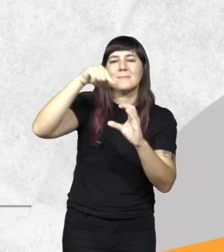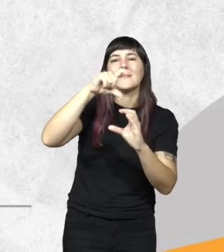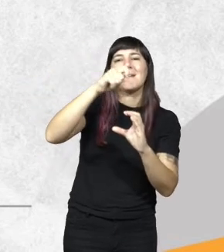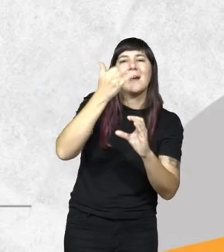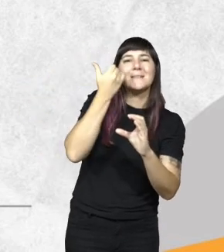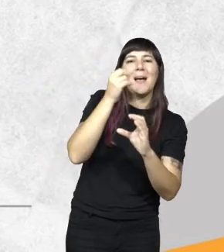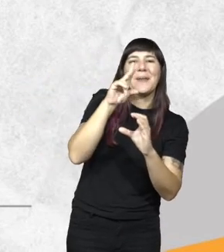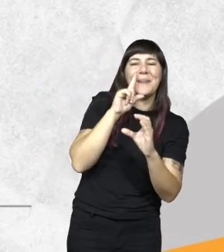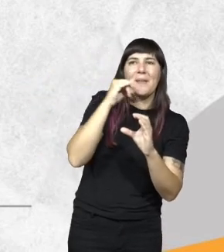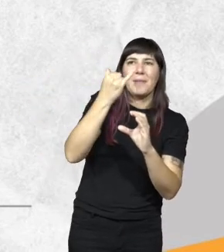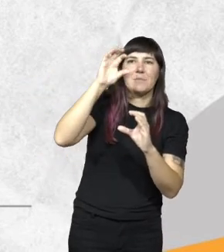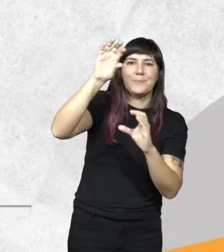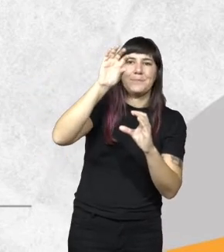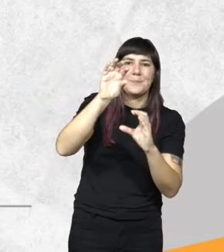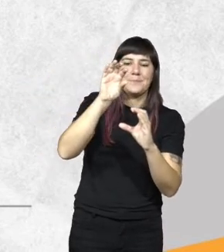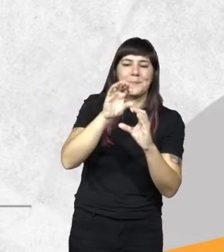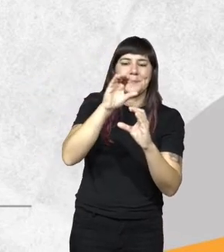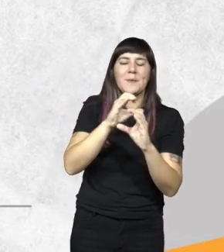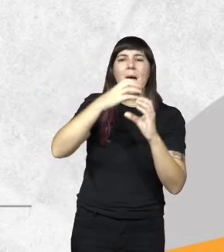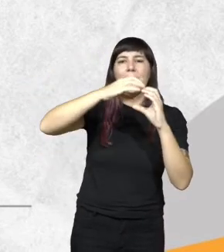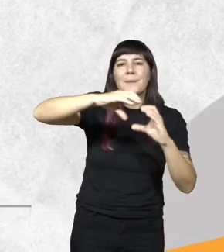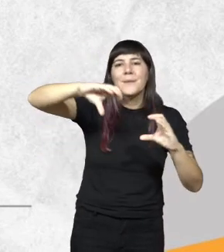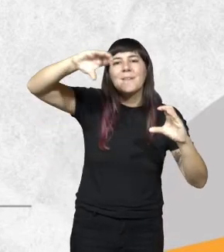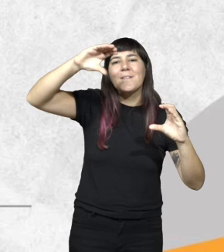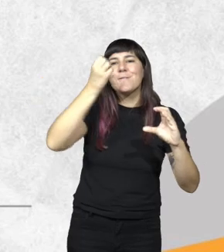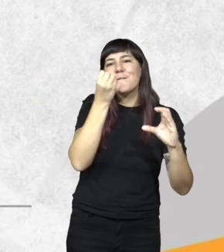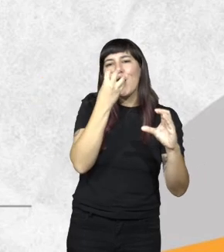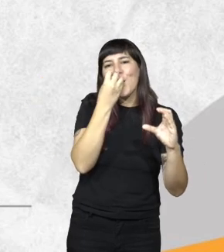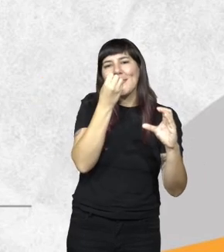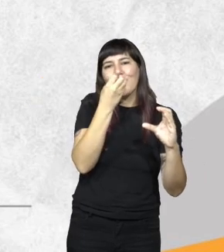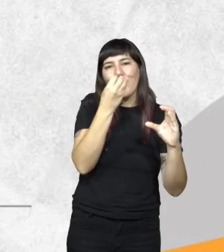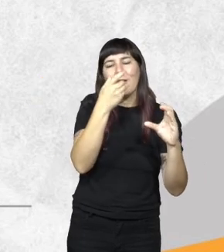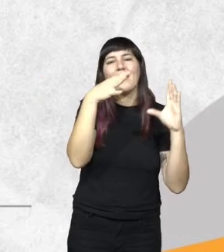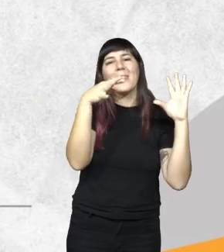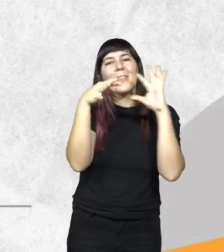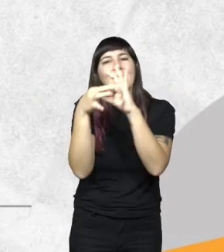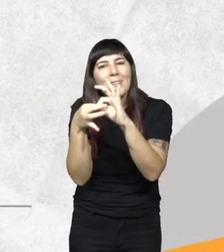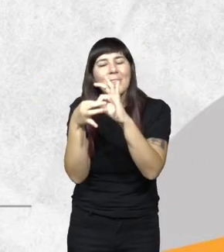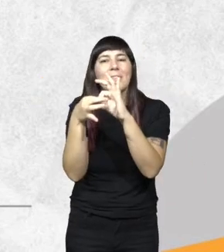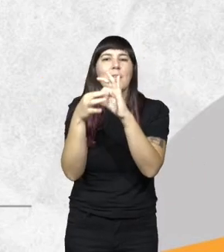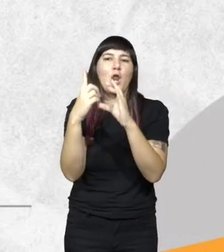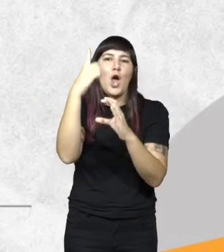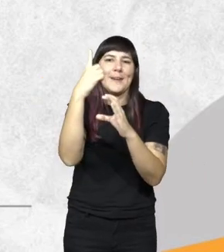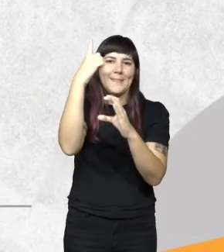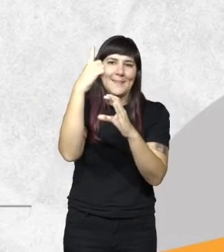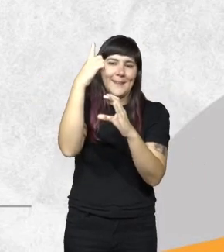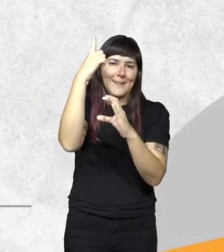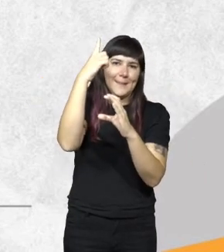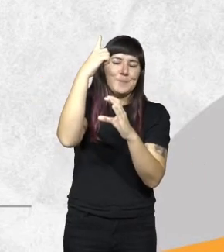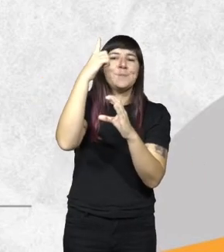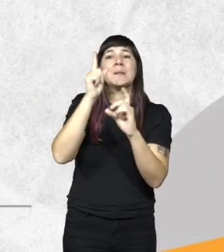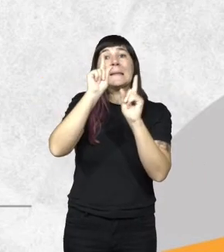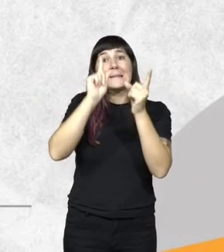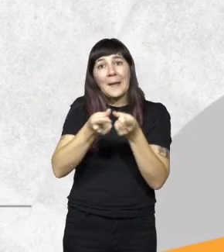tenemos el corredor biológico que nos conecta con el bloque de zona norte que a su vez se conecta